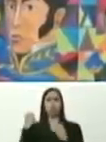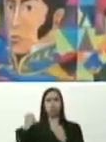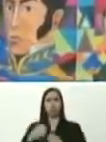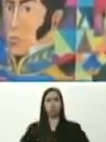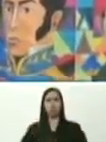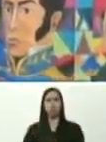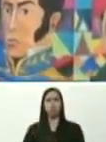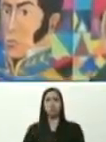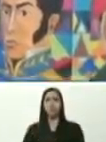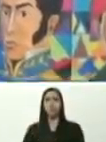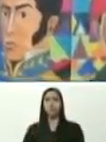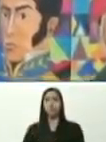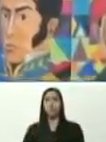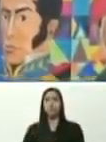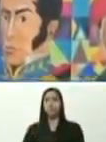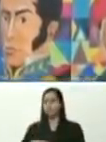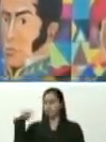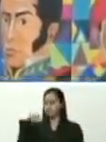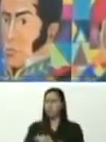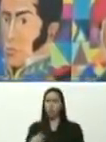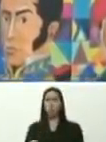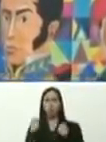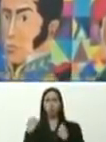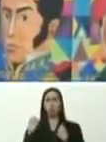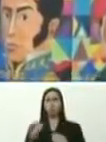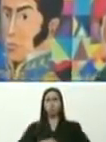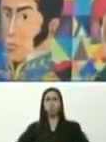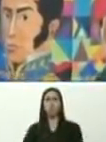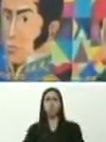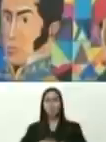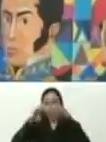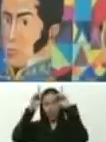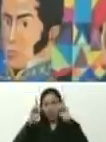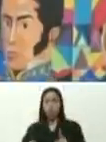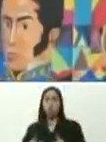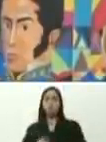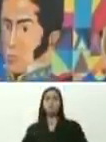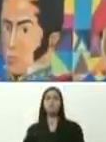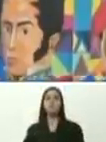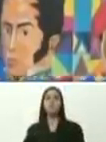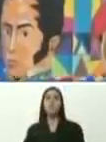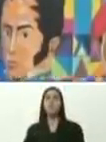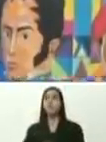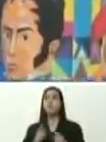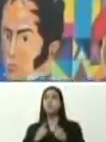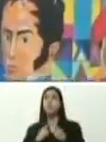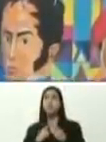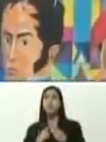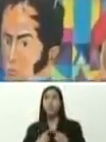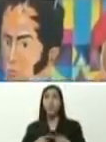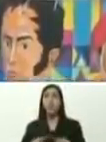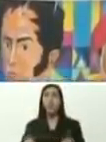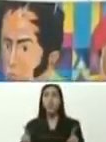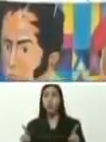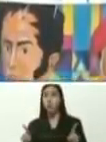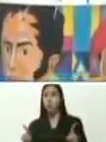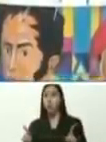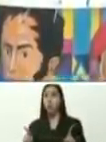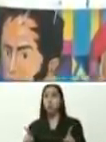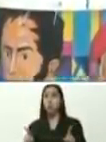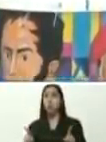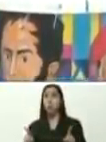más duro, más de pie, más firme, más decidido, pero, Maruja,